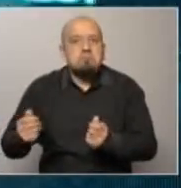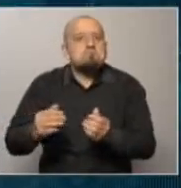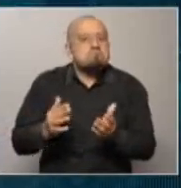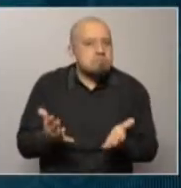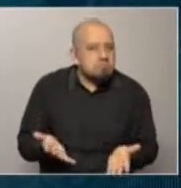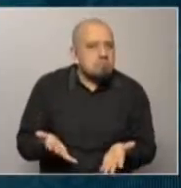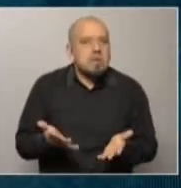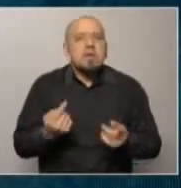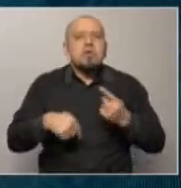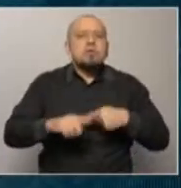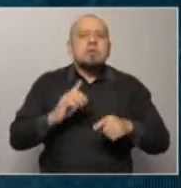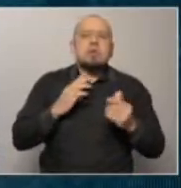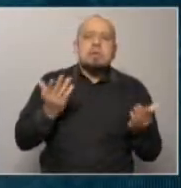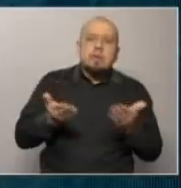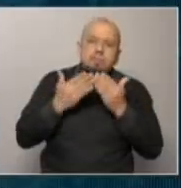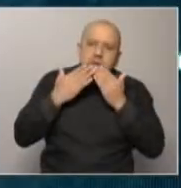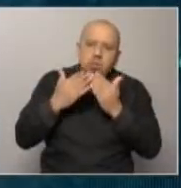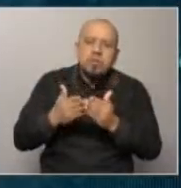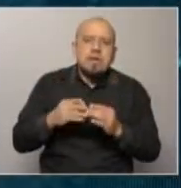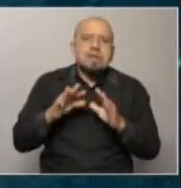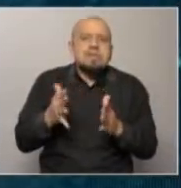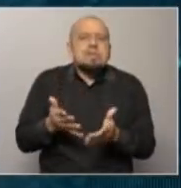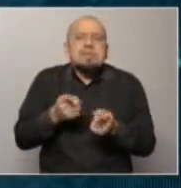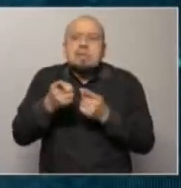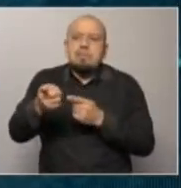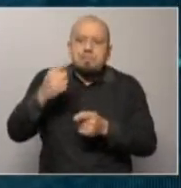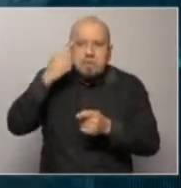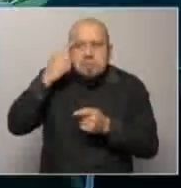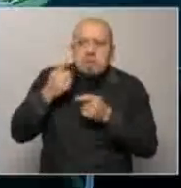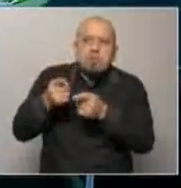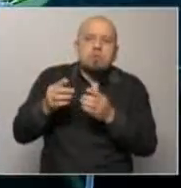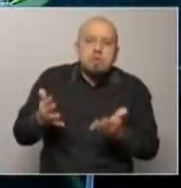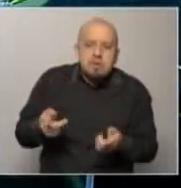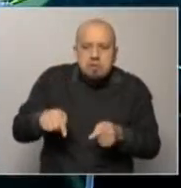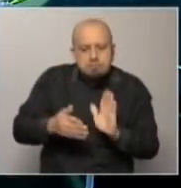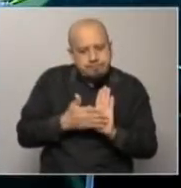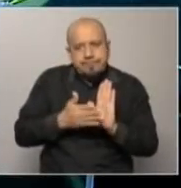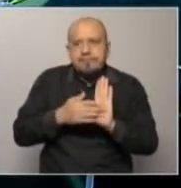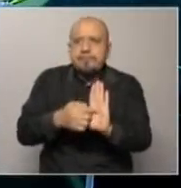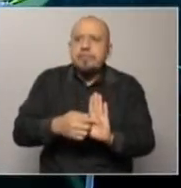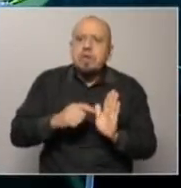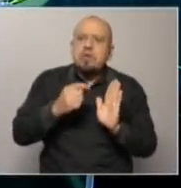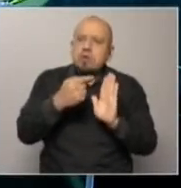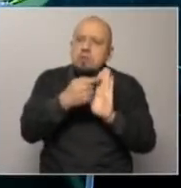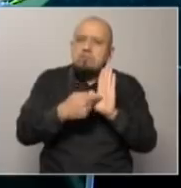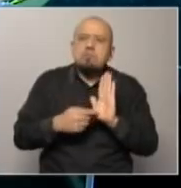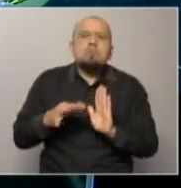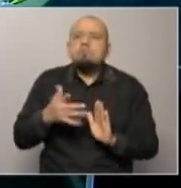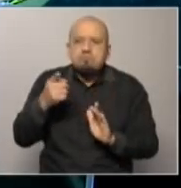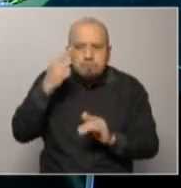Bueno, la primera pregunta es, ¿qué impresión te causó el conocimiento de estas declaraciones?